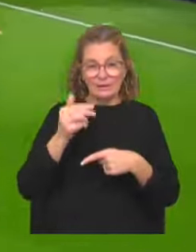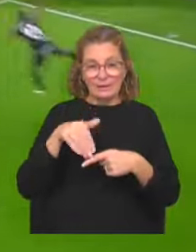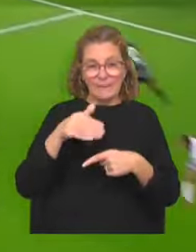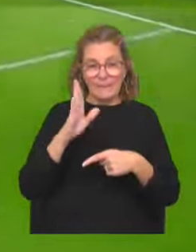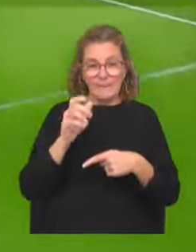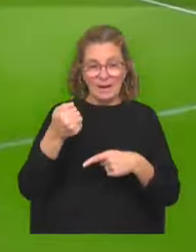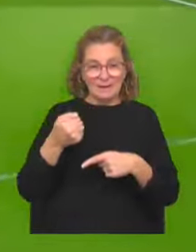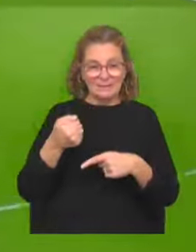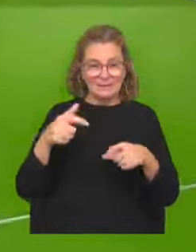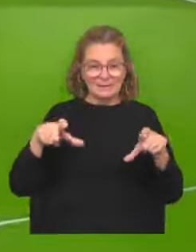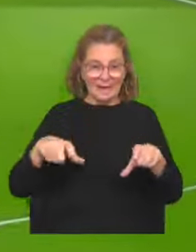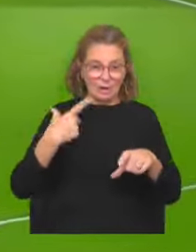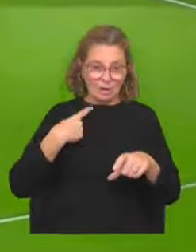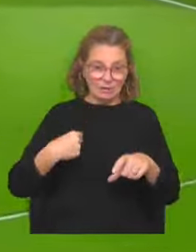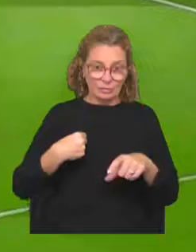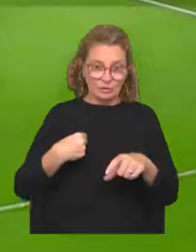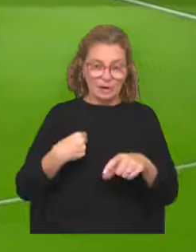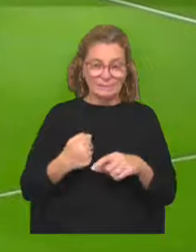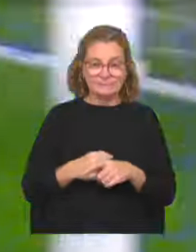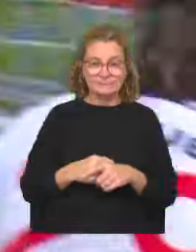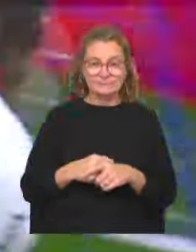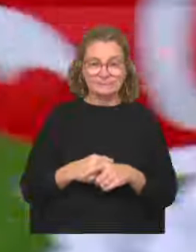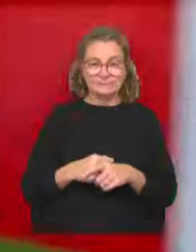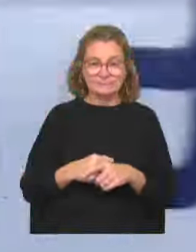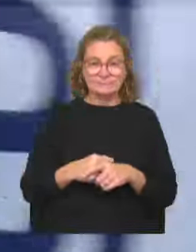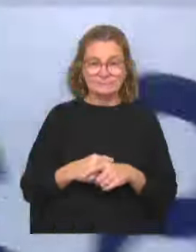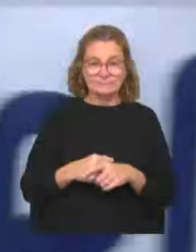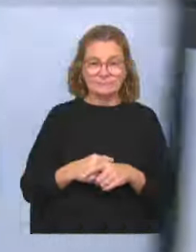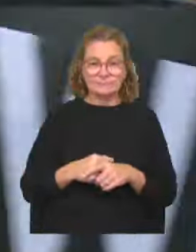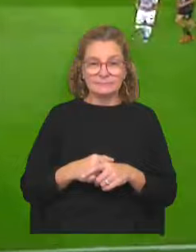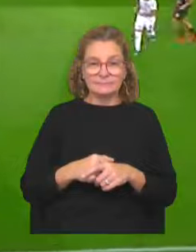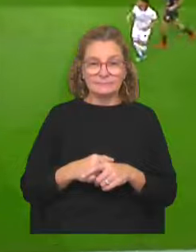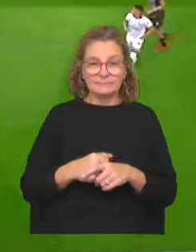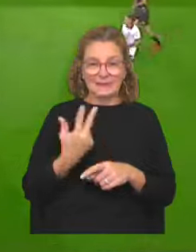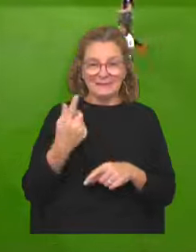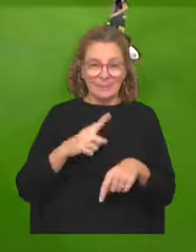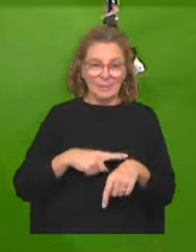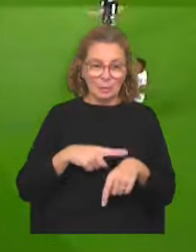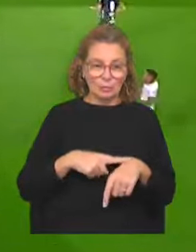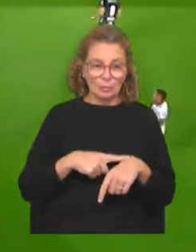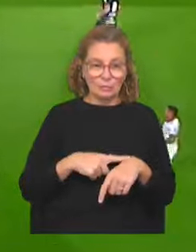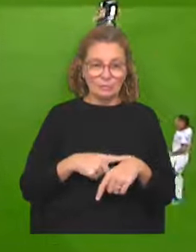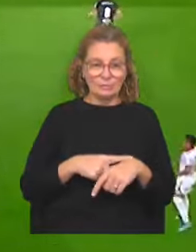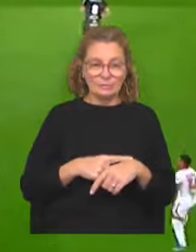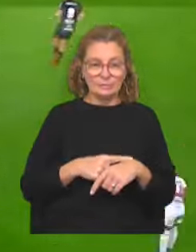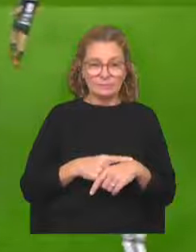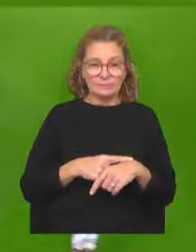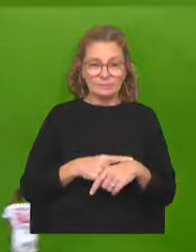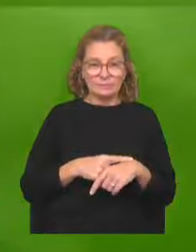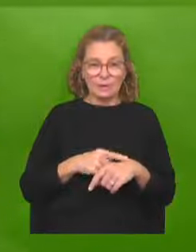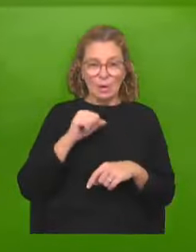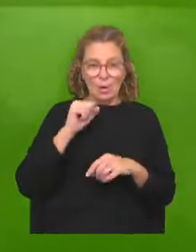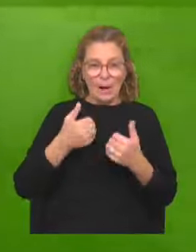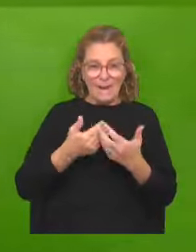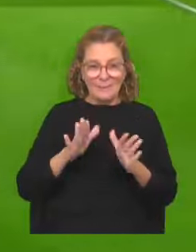parque central. Alexis Castro, centro de Jeremia Recova. Y a los 3 minutos, el gol de la apertura